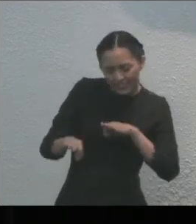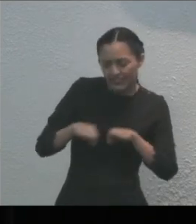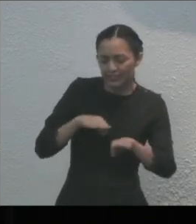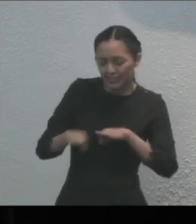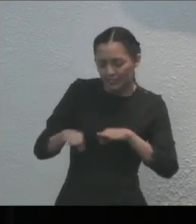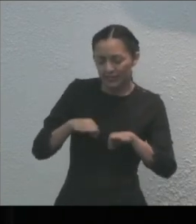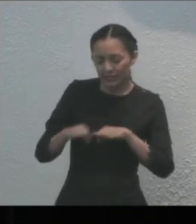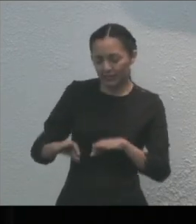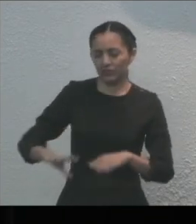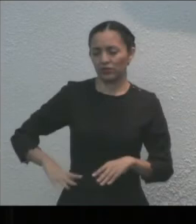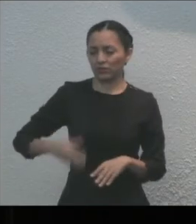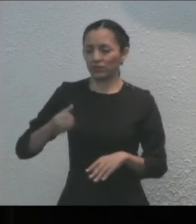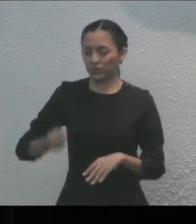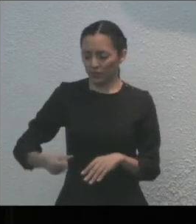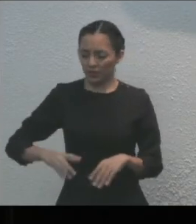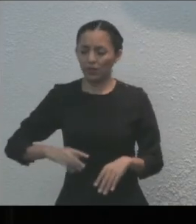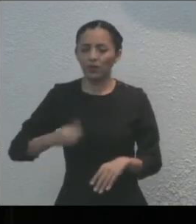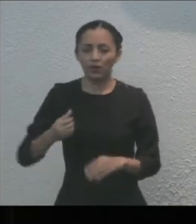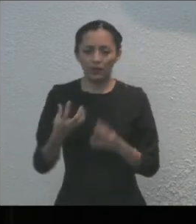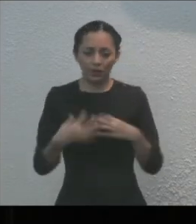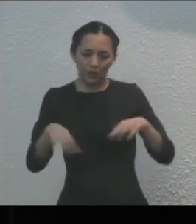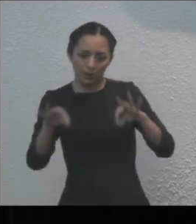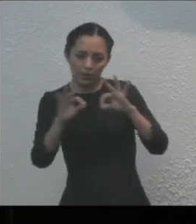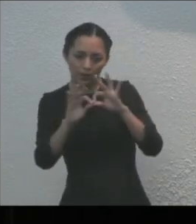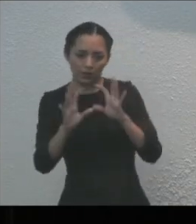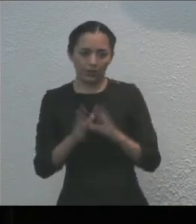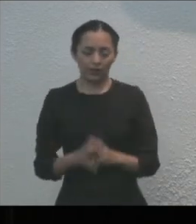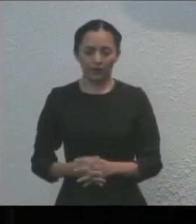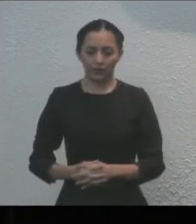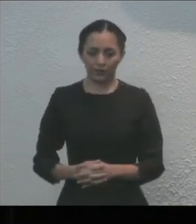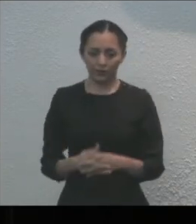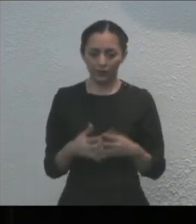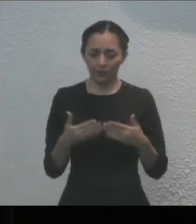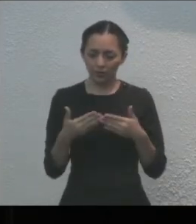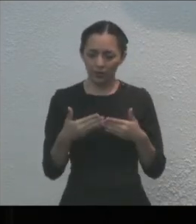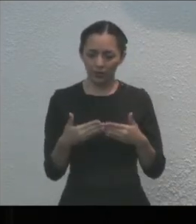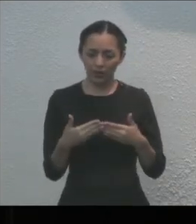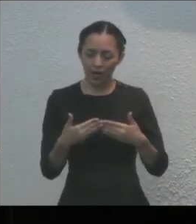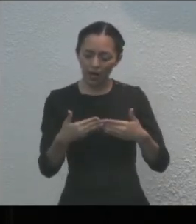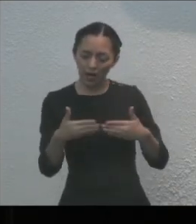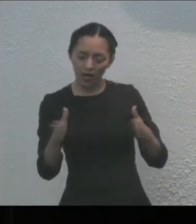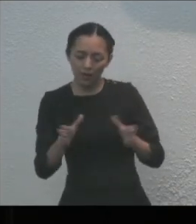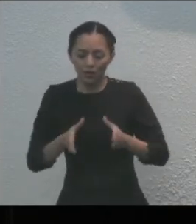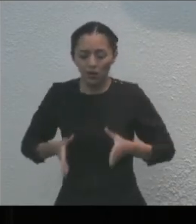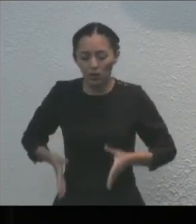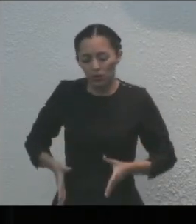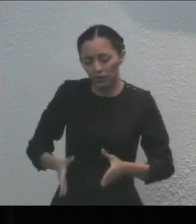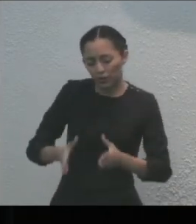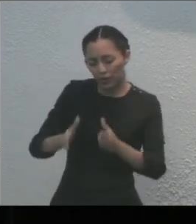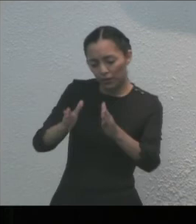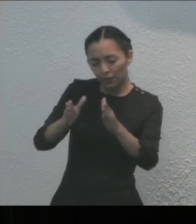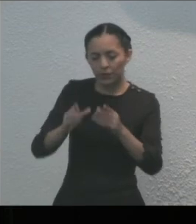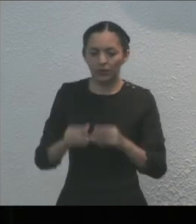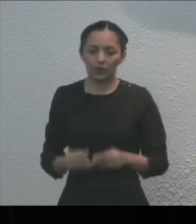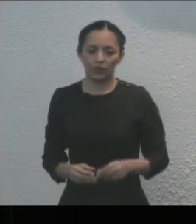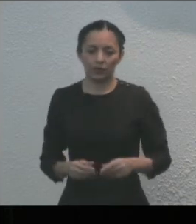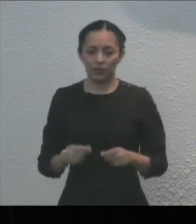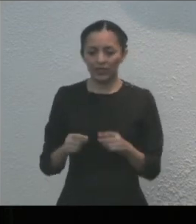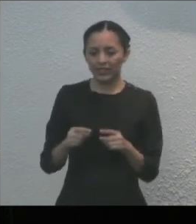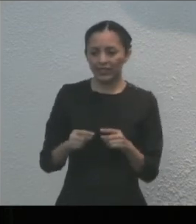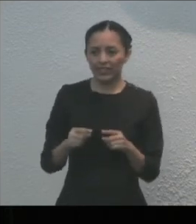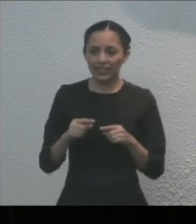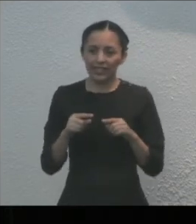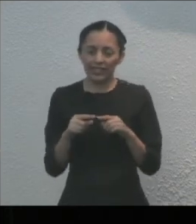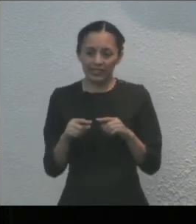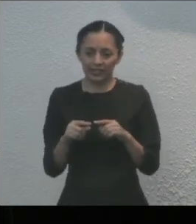estar en la toma de decisiones. Una nos abrió camino y acortó esa brecha entre hombres y mujeres.